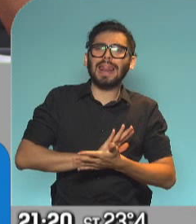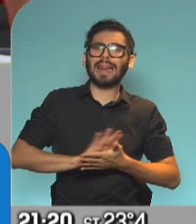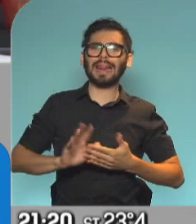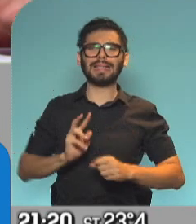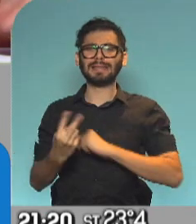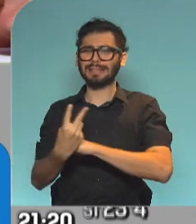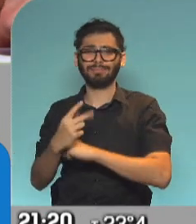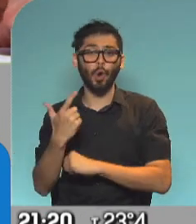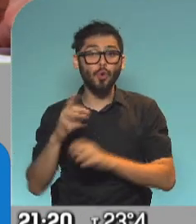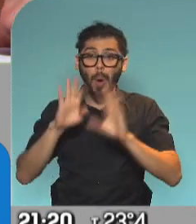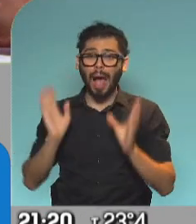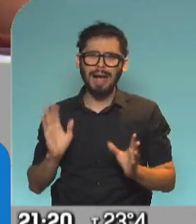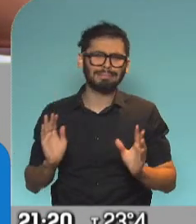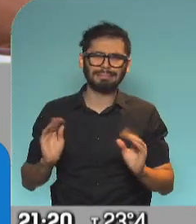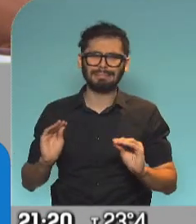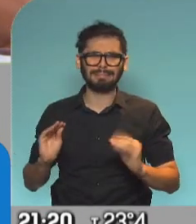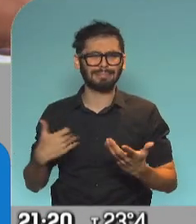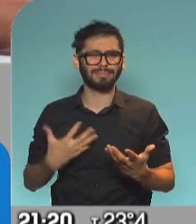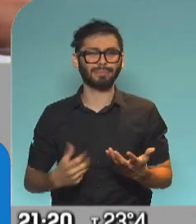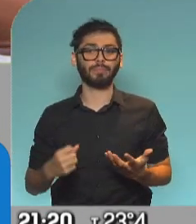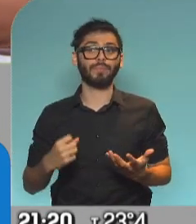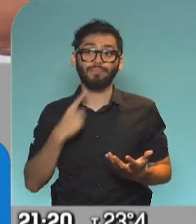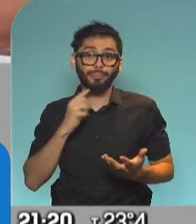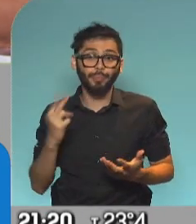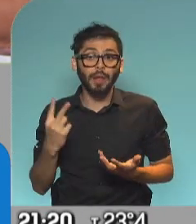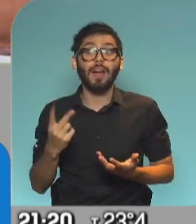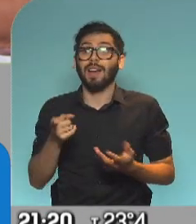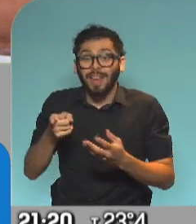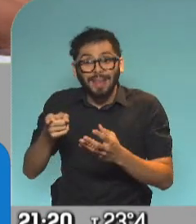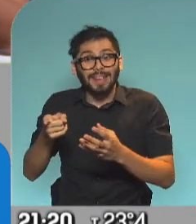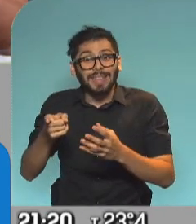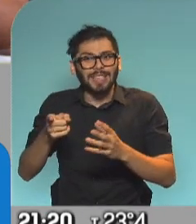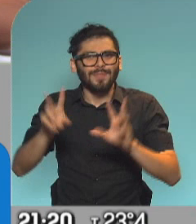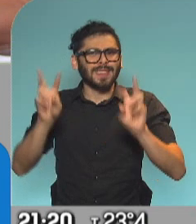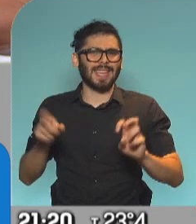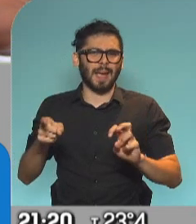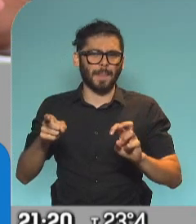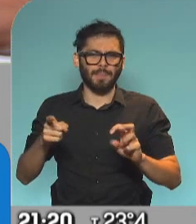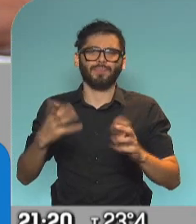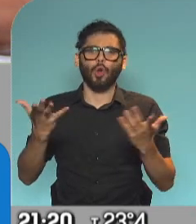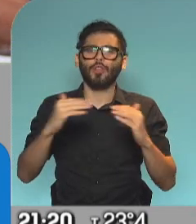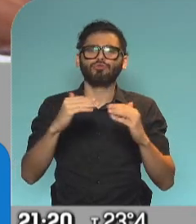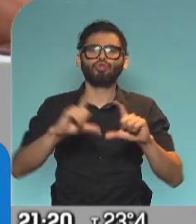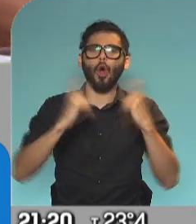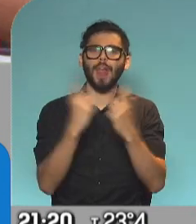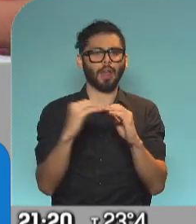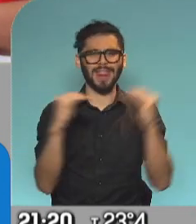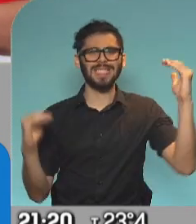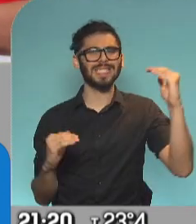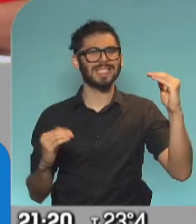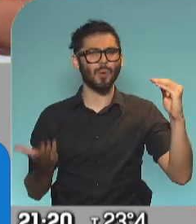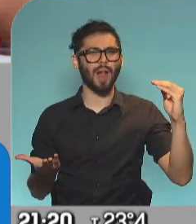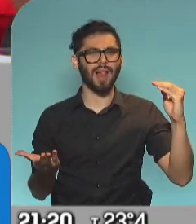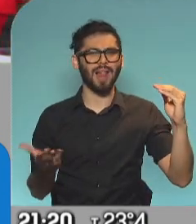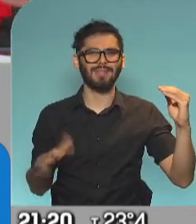términos... Bueno, y esas son las víctimas mayoritariamente del aborto. Entonces hay un tema también que tiene que ver con la desigualdad social, que tiene que ver con,